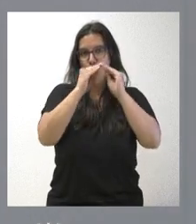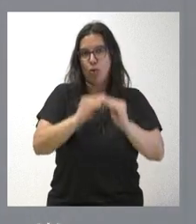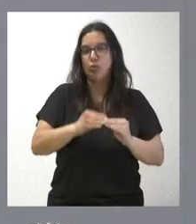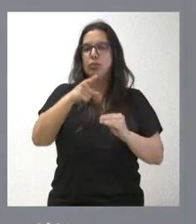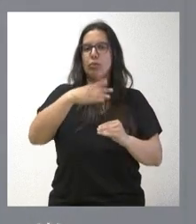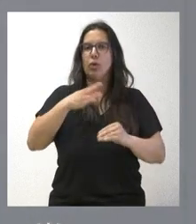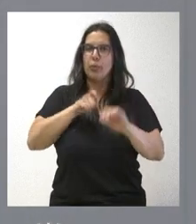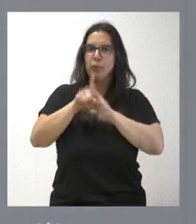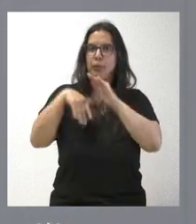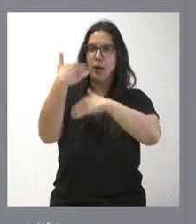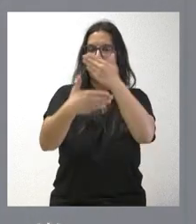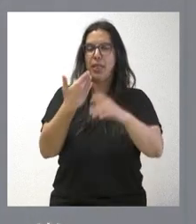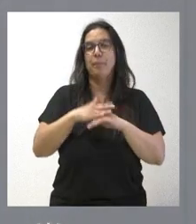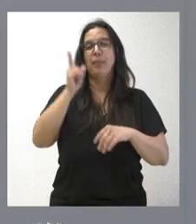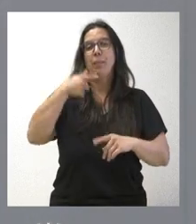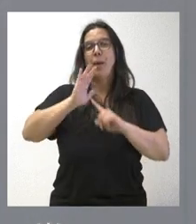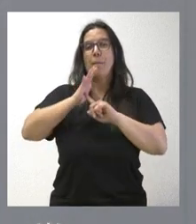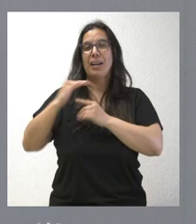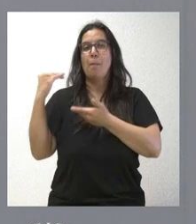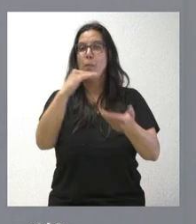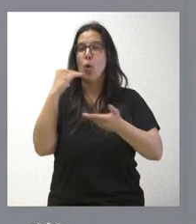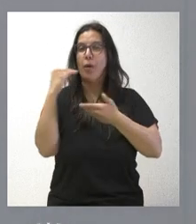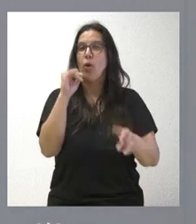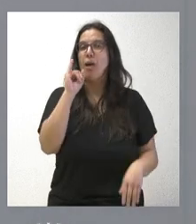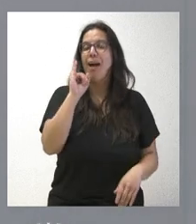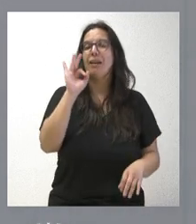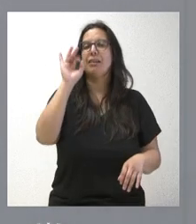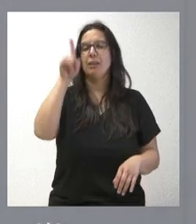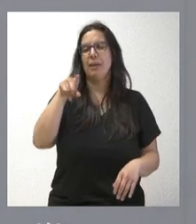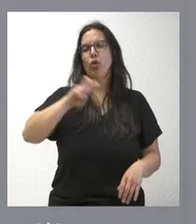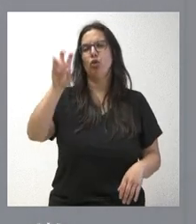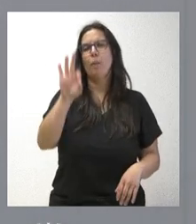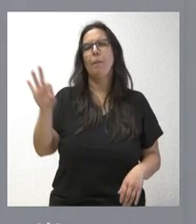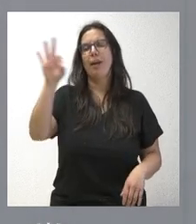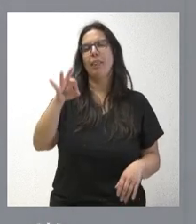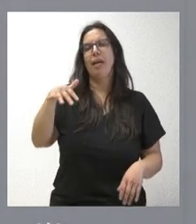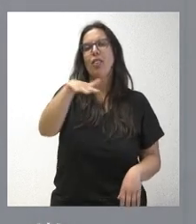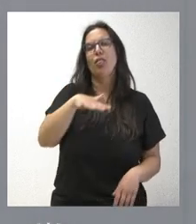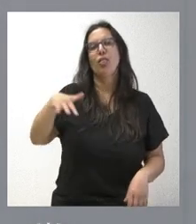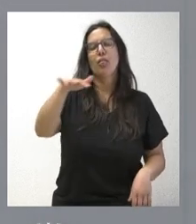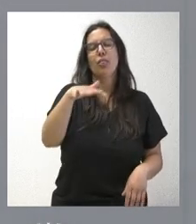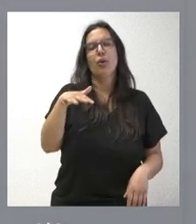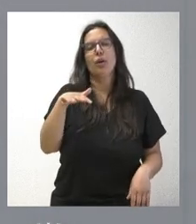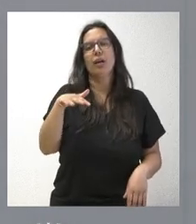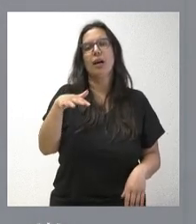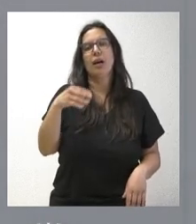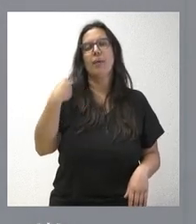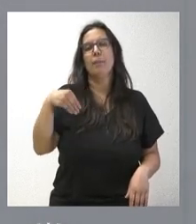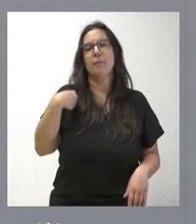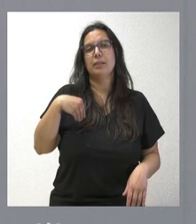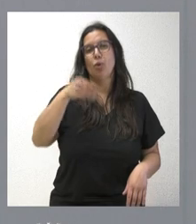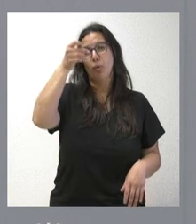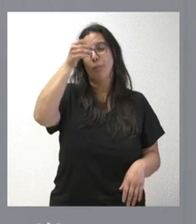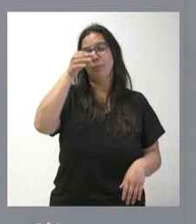esta dirección. También hay un parque de proveedores en Valencia, en la zona de Villa Muriel, como también